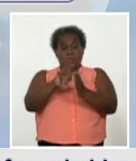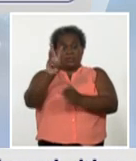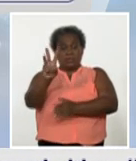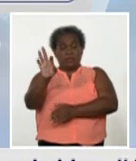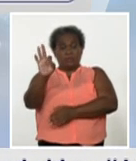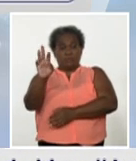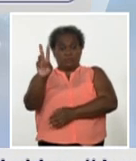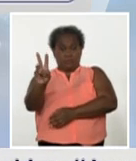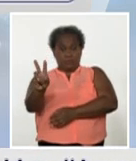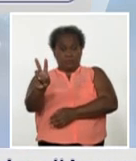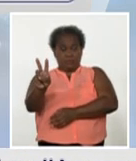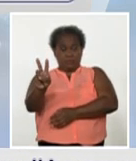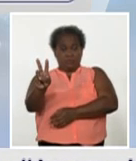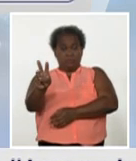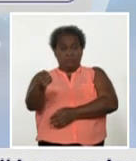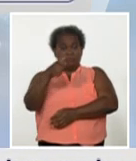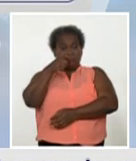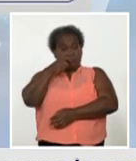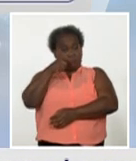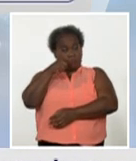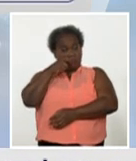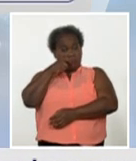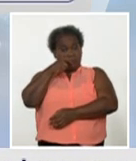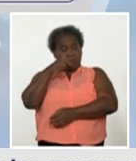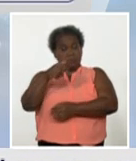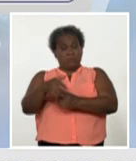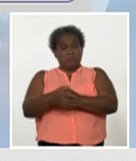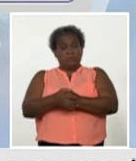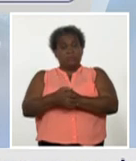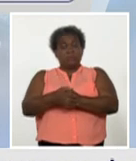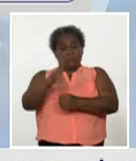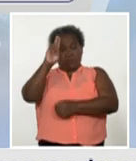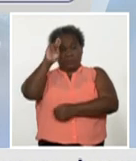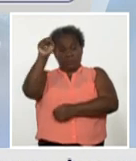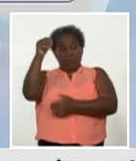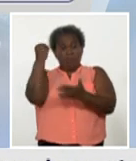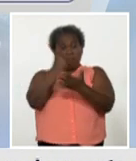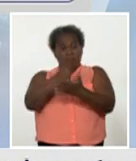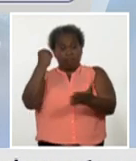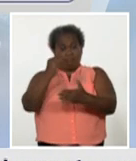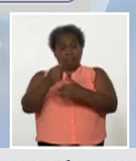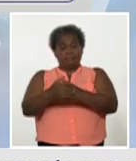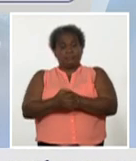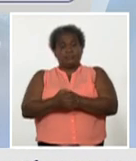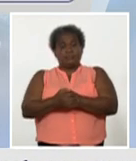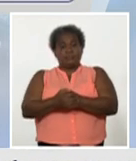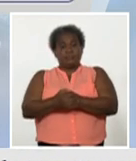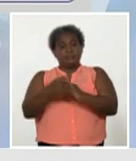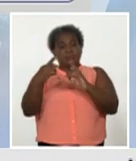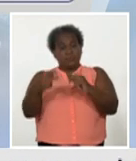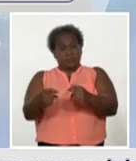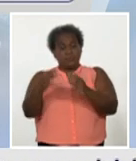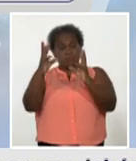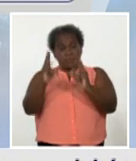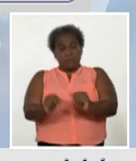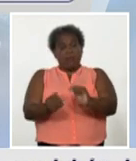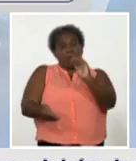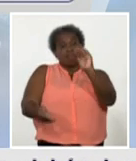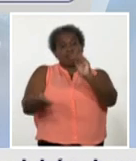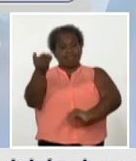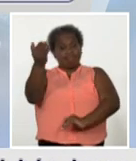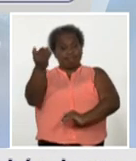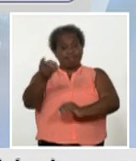están en vigilancia y activos confirmados, nuevamente una cifra elevada